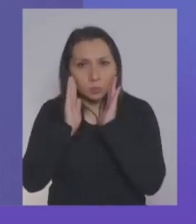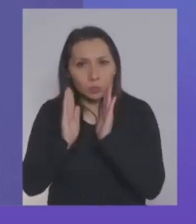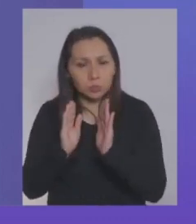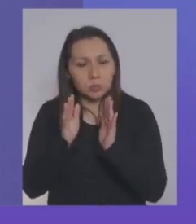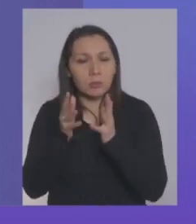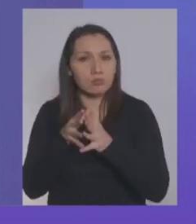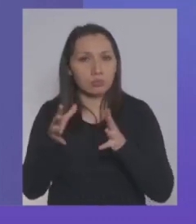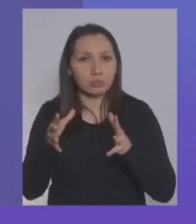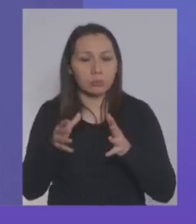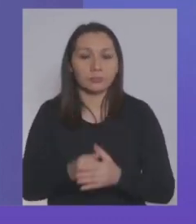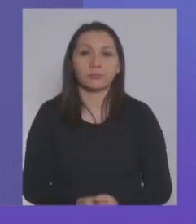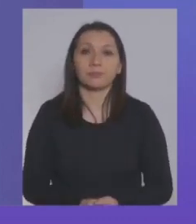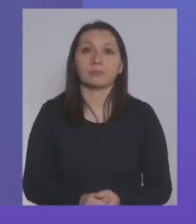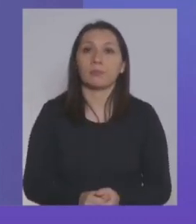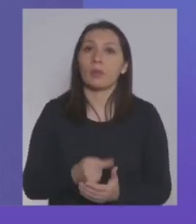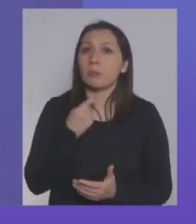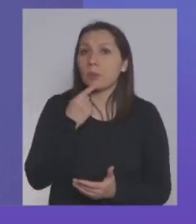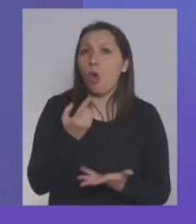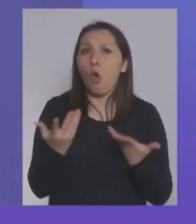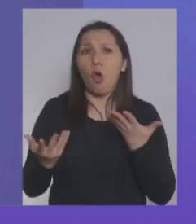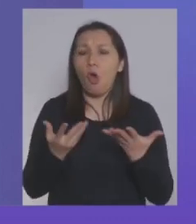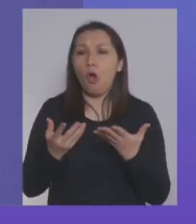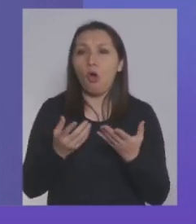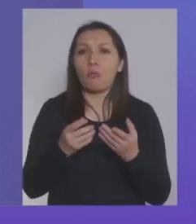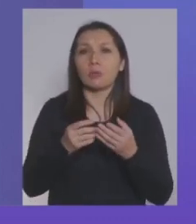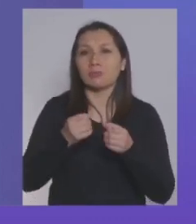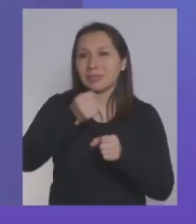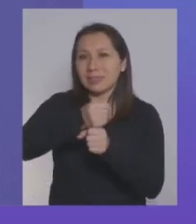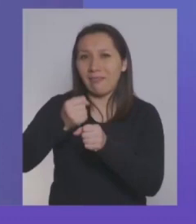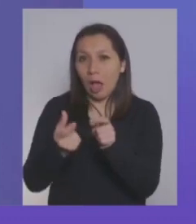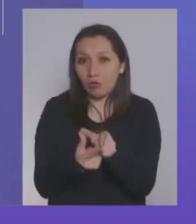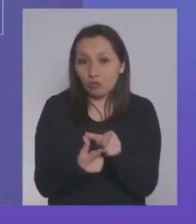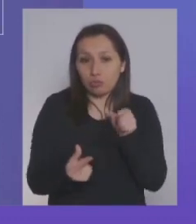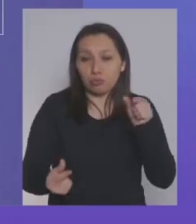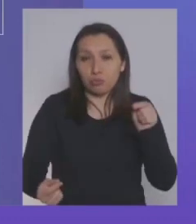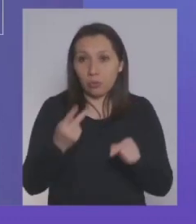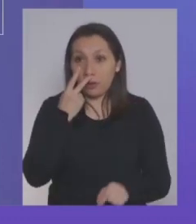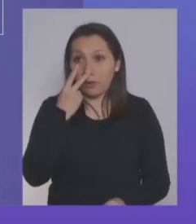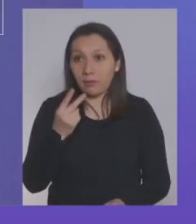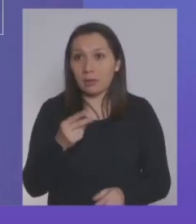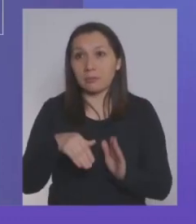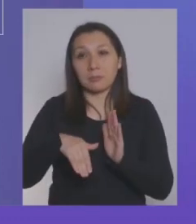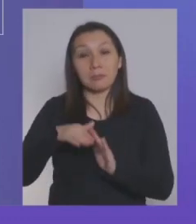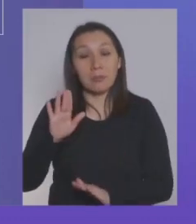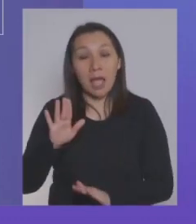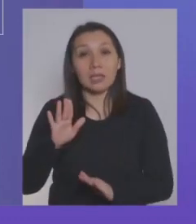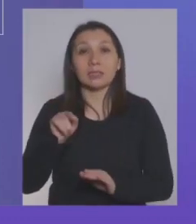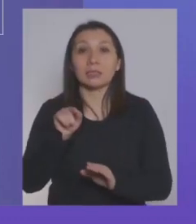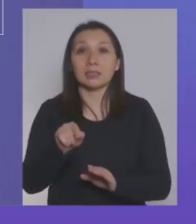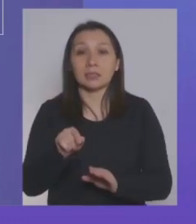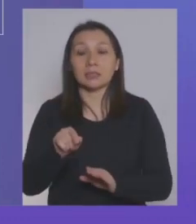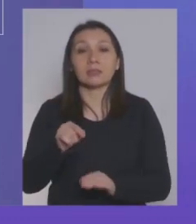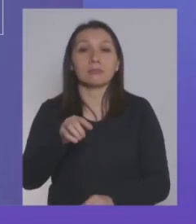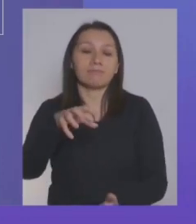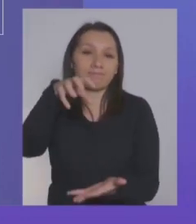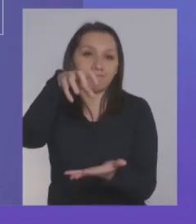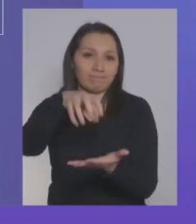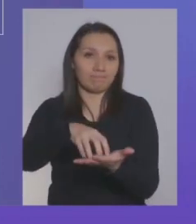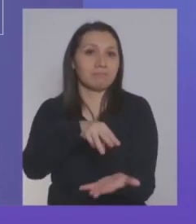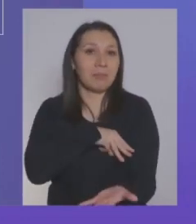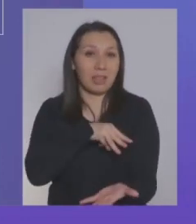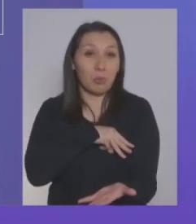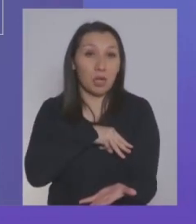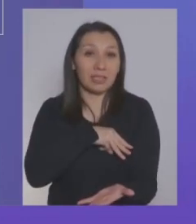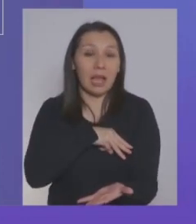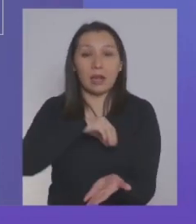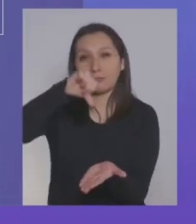foco. En cuanto a cómo ha sido la distribución a nivel nacional, vemos que principalmente se ha concentrado la región metropolitana, y esto